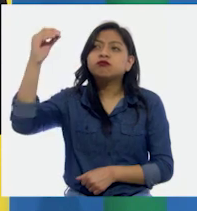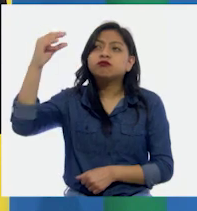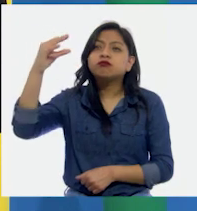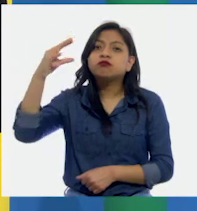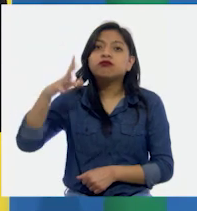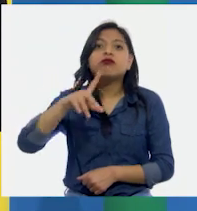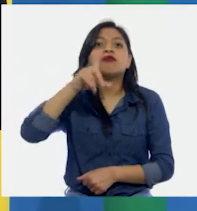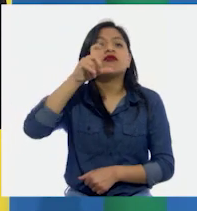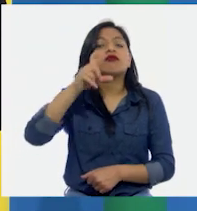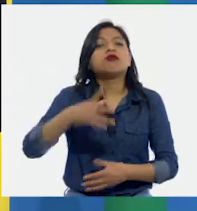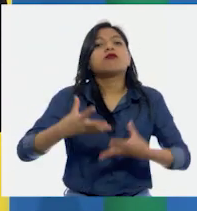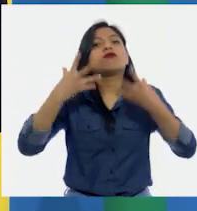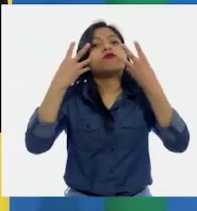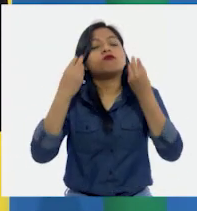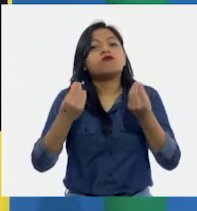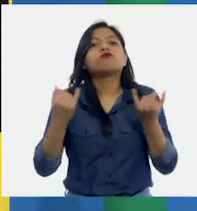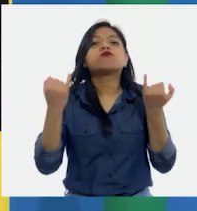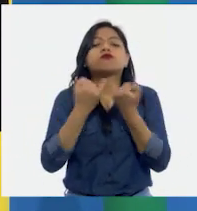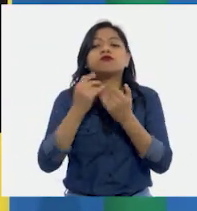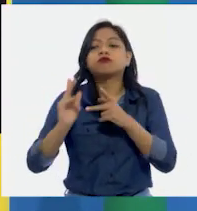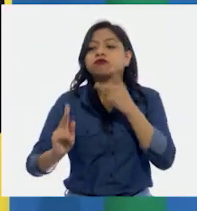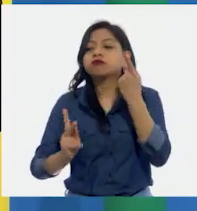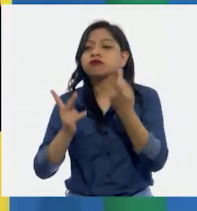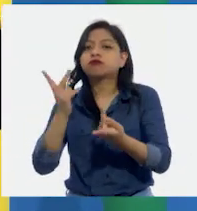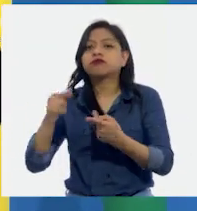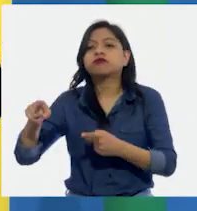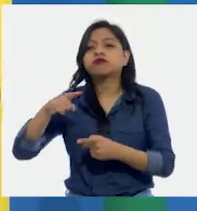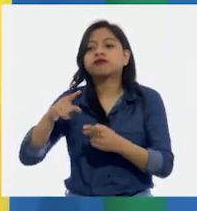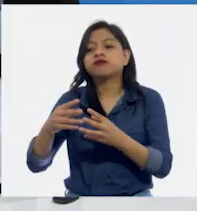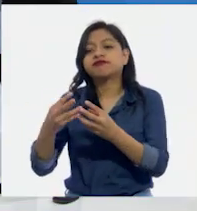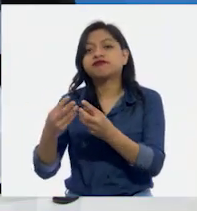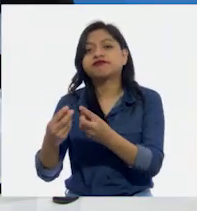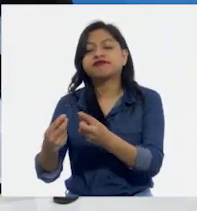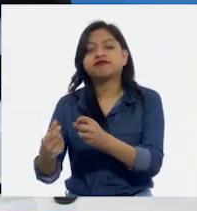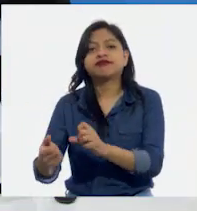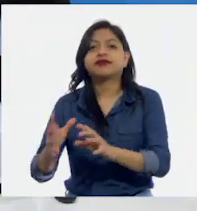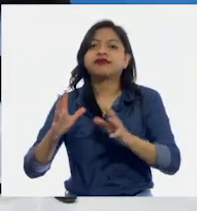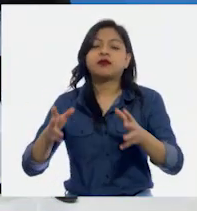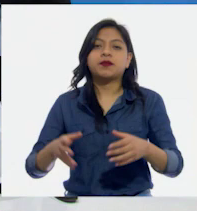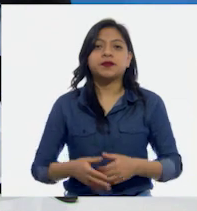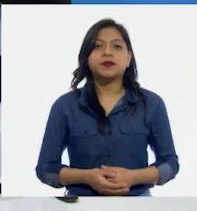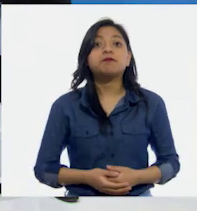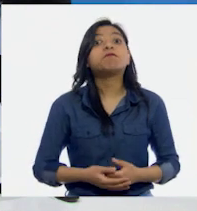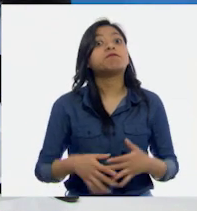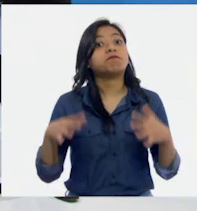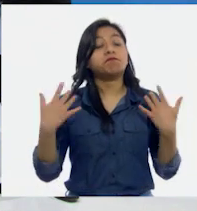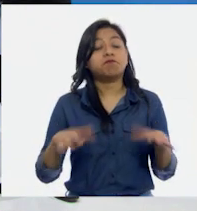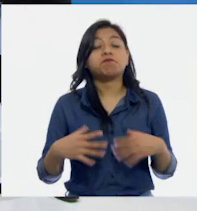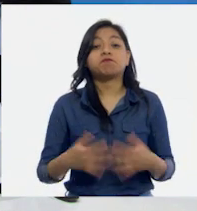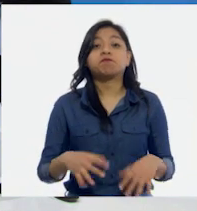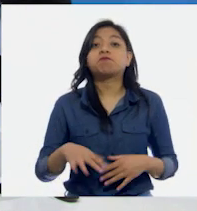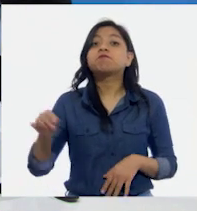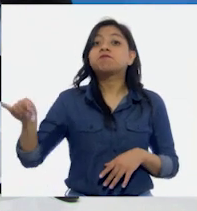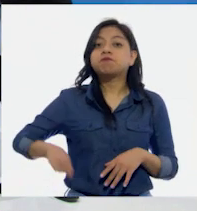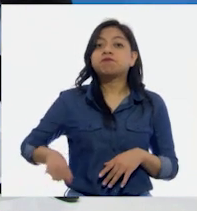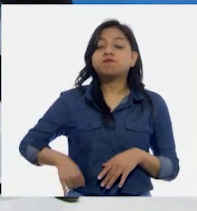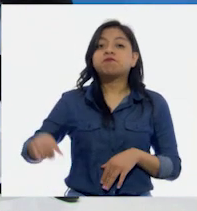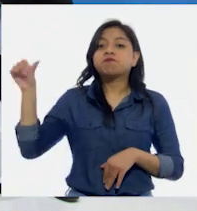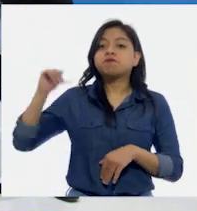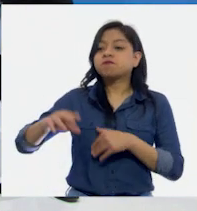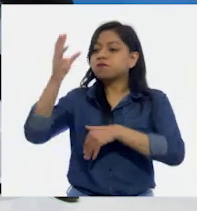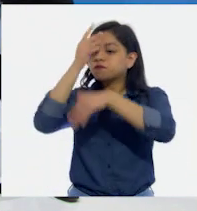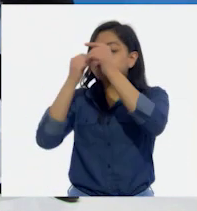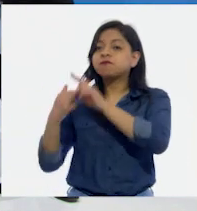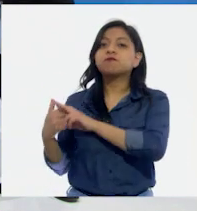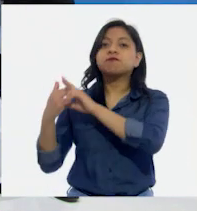humedad y otras plantas que están en descomposición. ¡Guau, maestro! ¡Qué interesante todo lo que vimos el día de hoy!